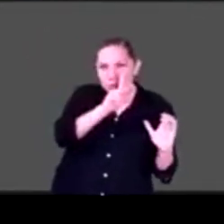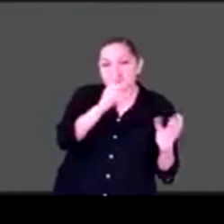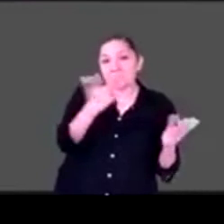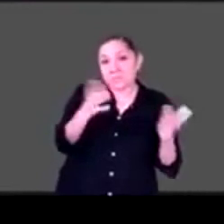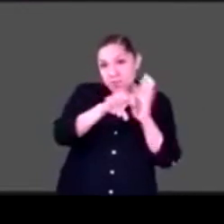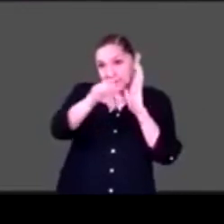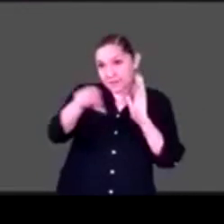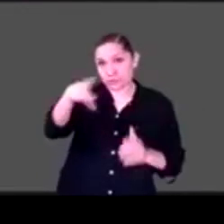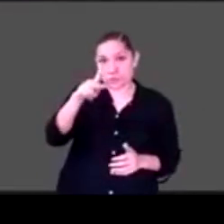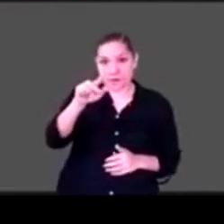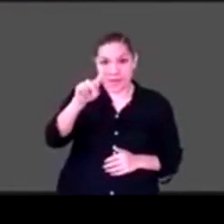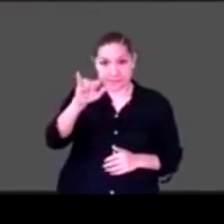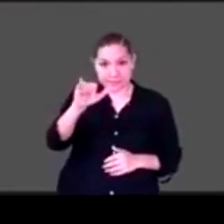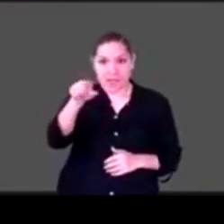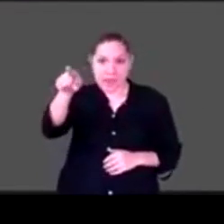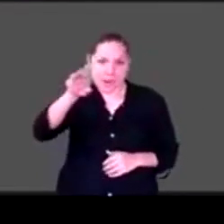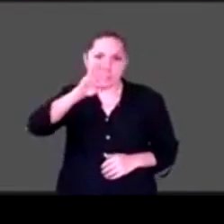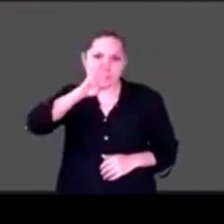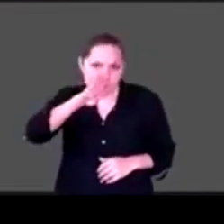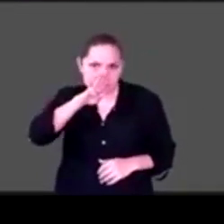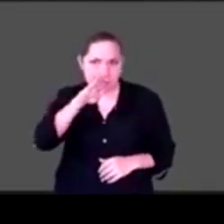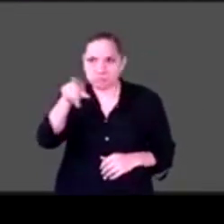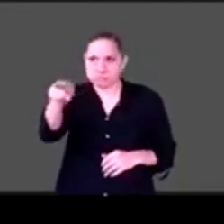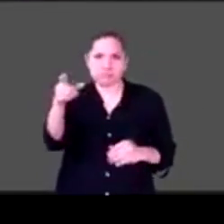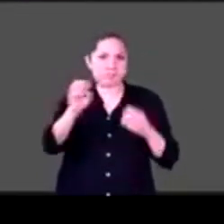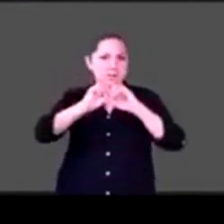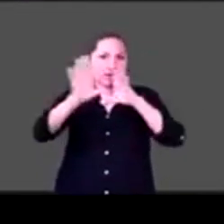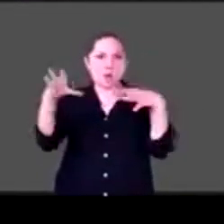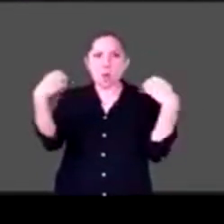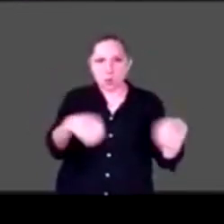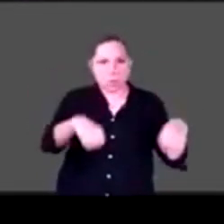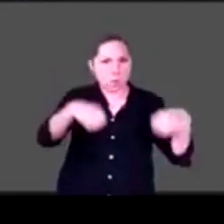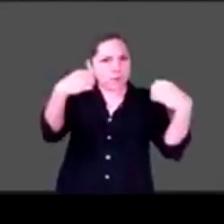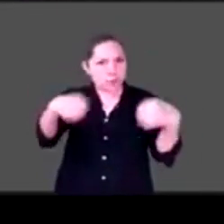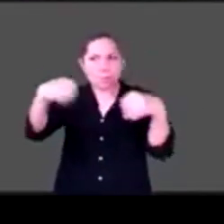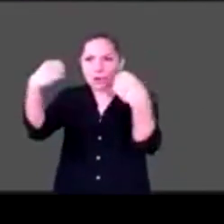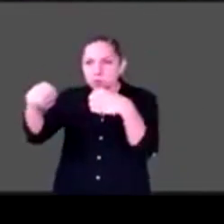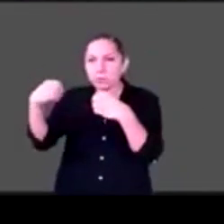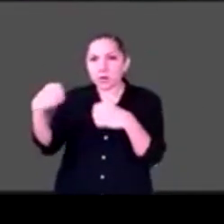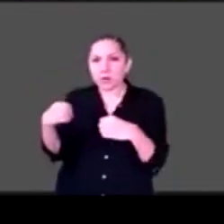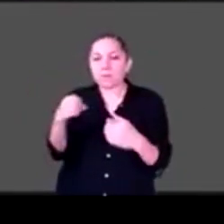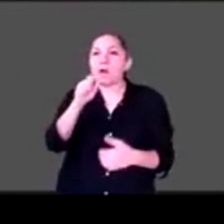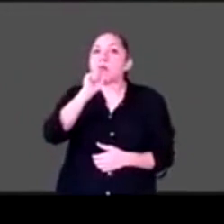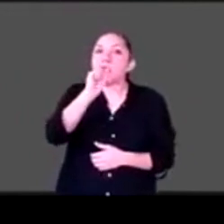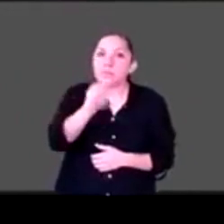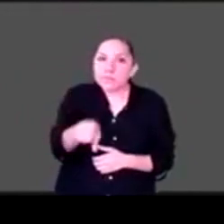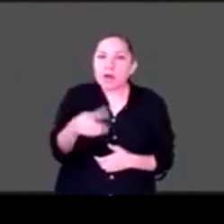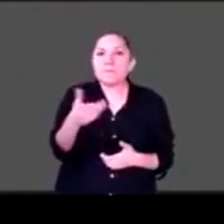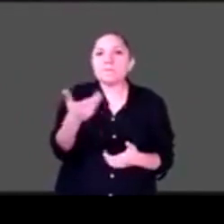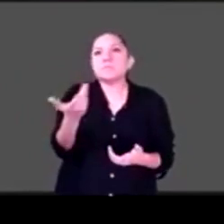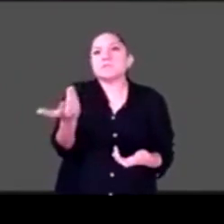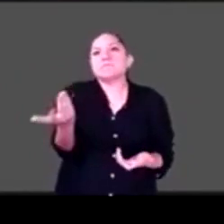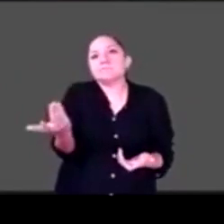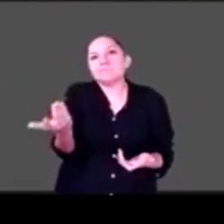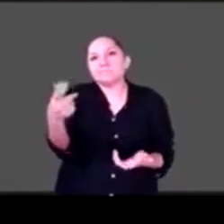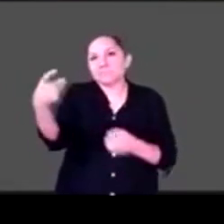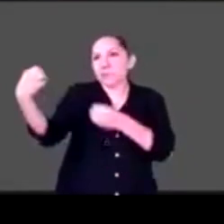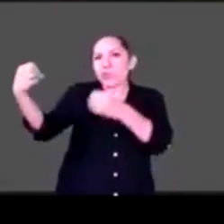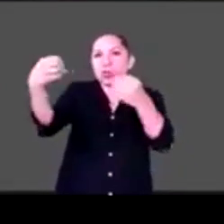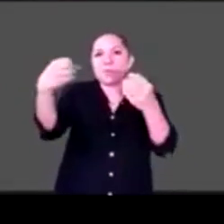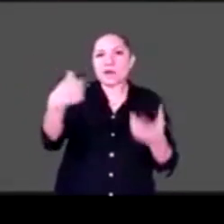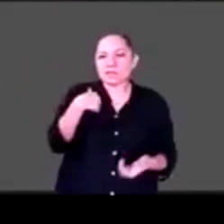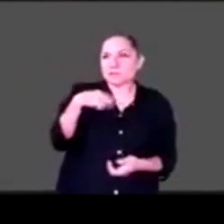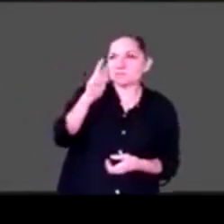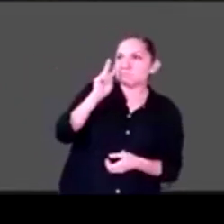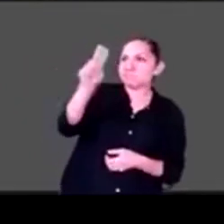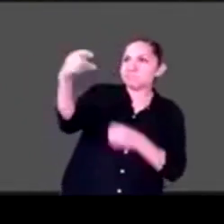cosas igual que tú y que además de repente tener que levantar la mano para cosas de ¡Ey! Me tengo que ir al baño, me